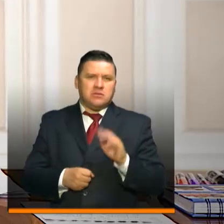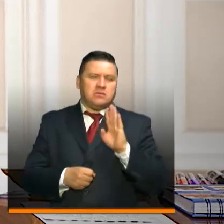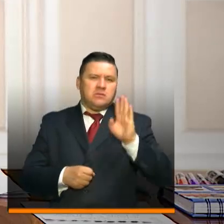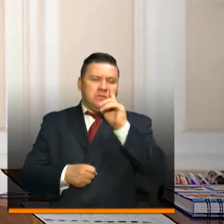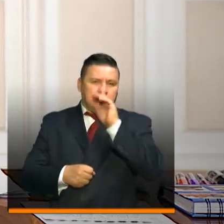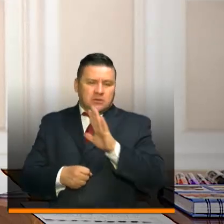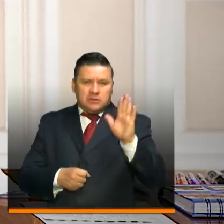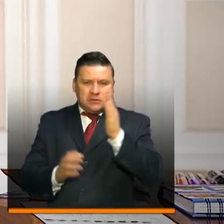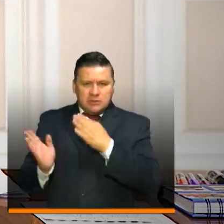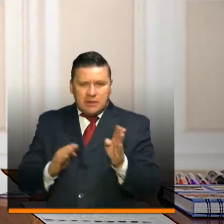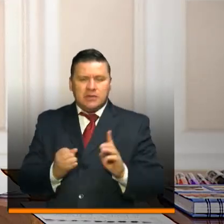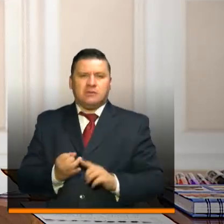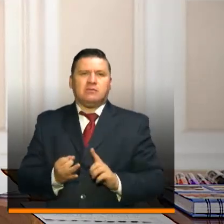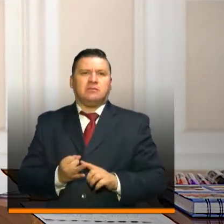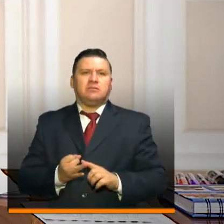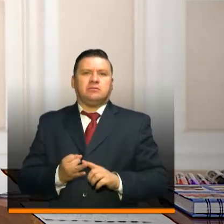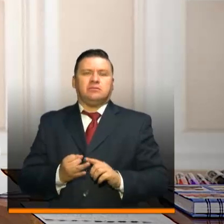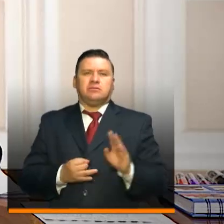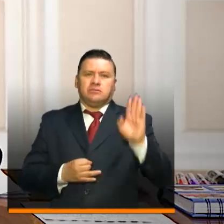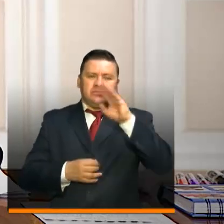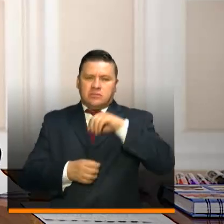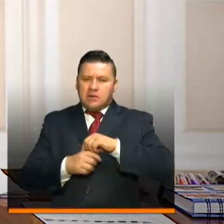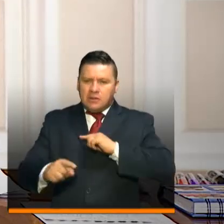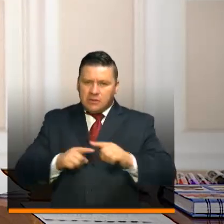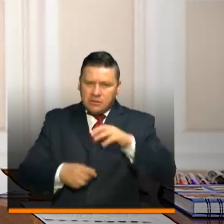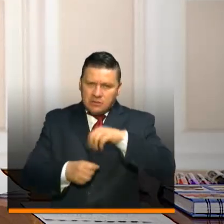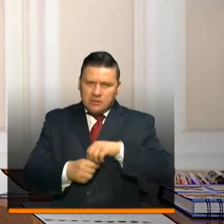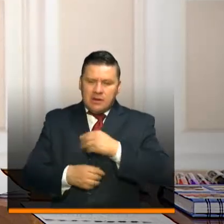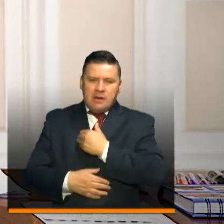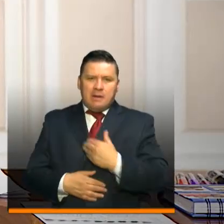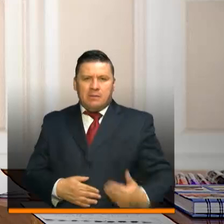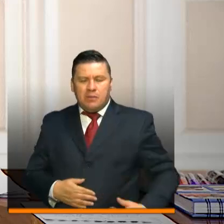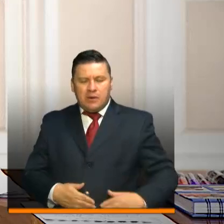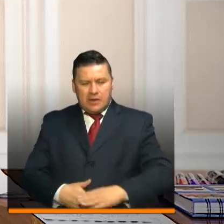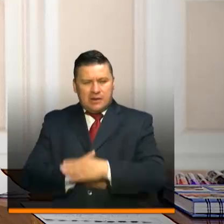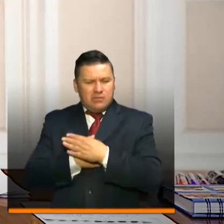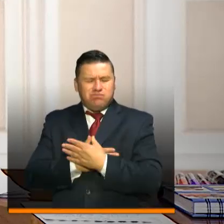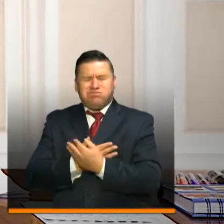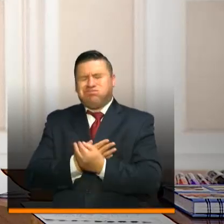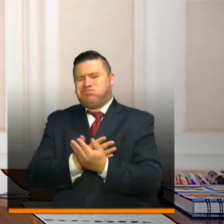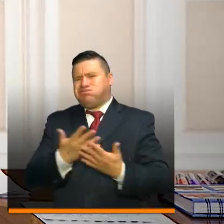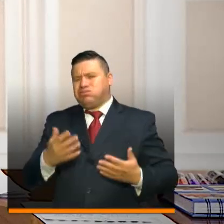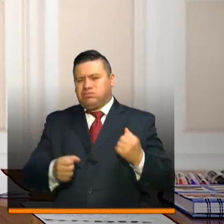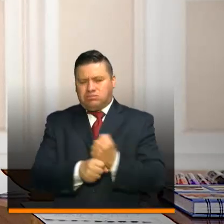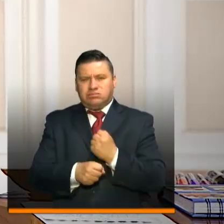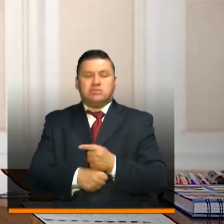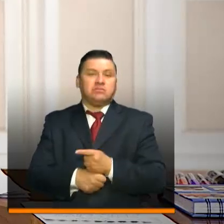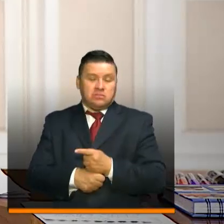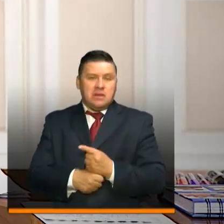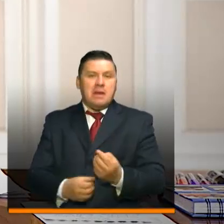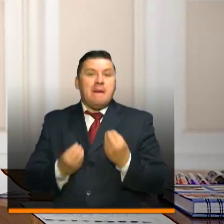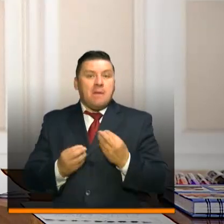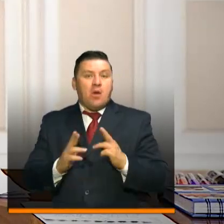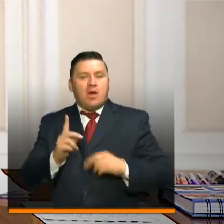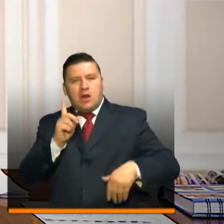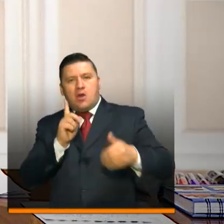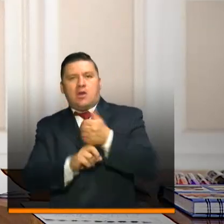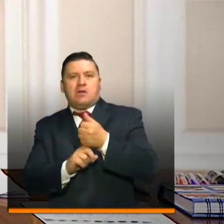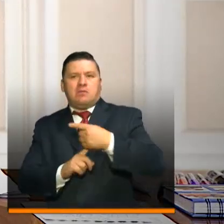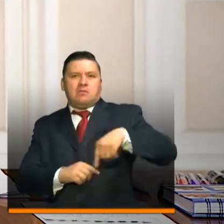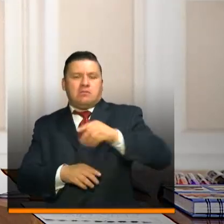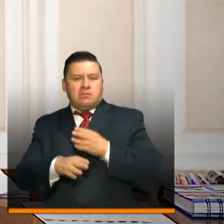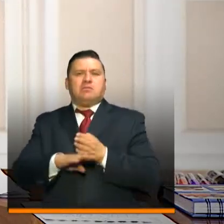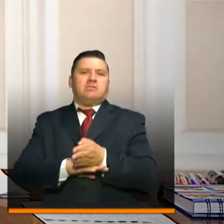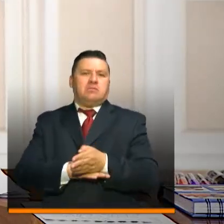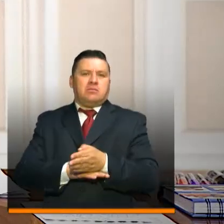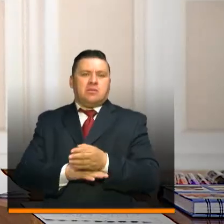Departamento Nacional de Planeación, el Departamento Administrativo, la Presidencia de la República, hay muchos otros para lograr que